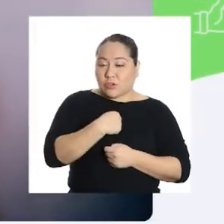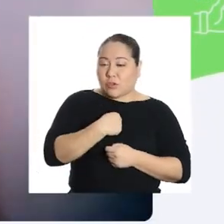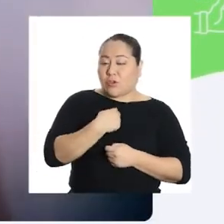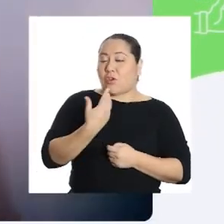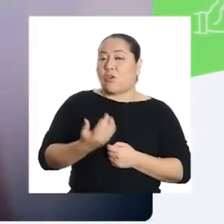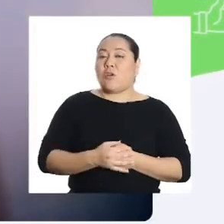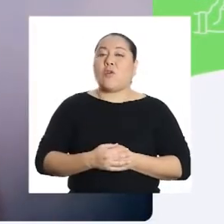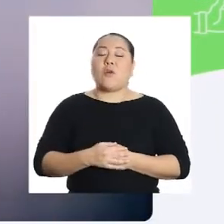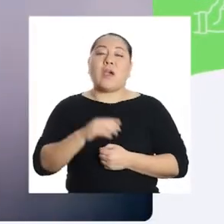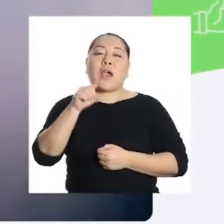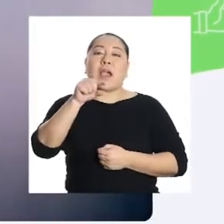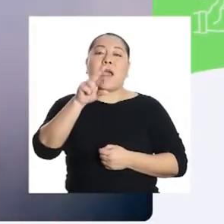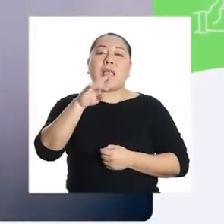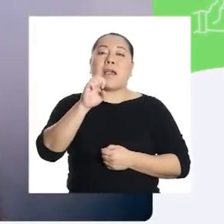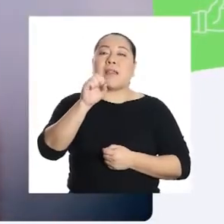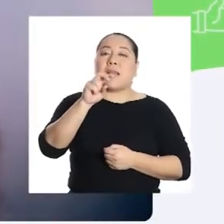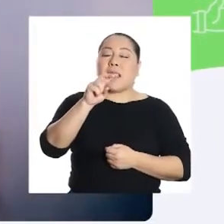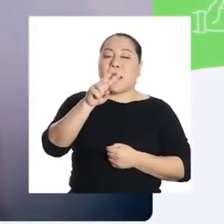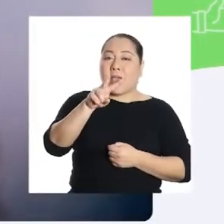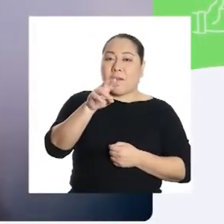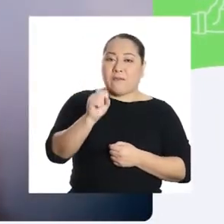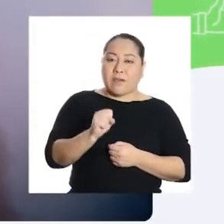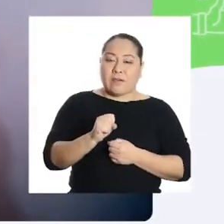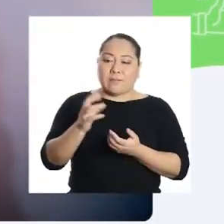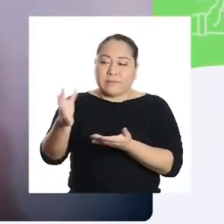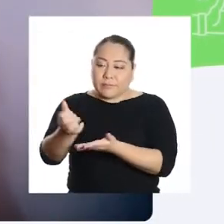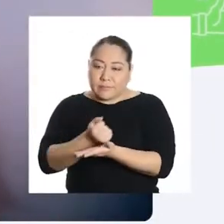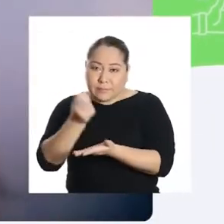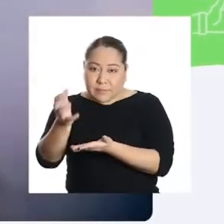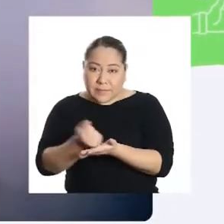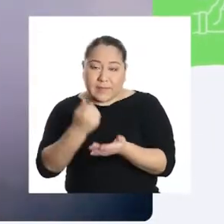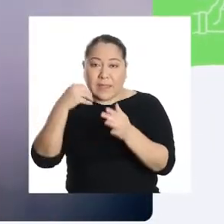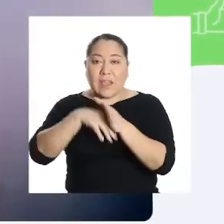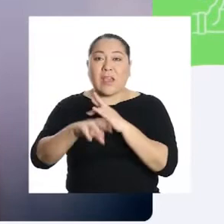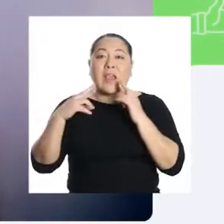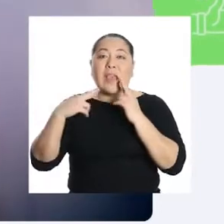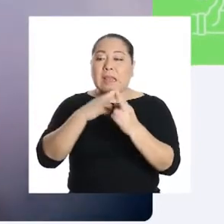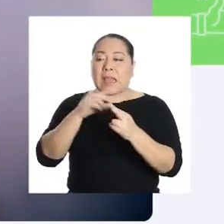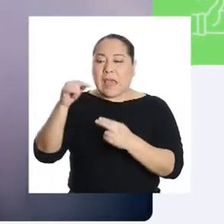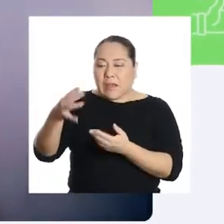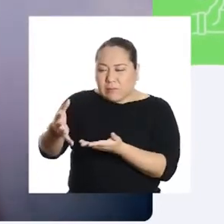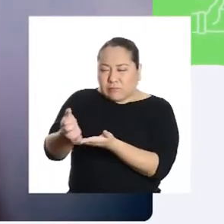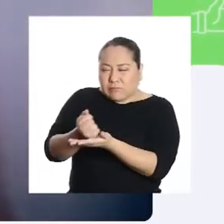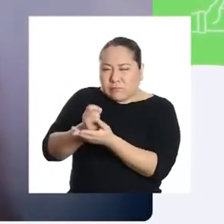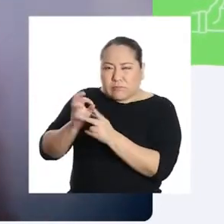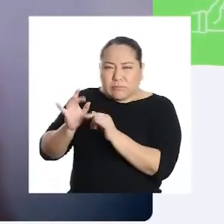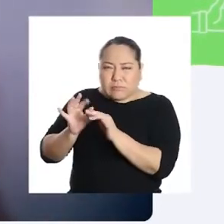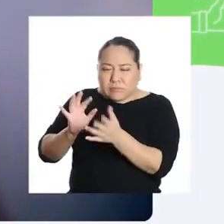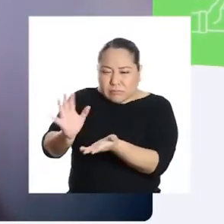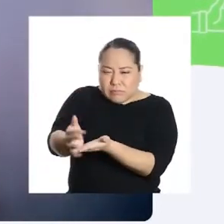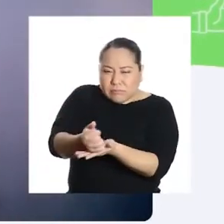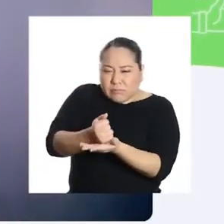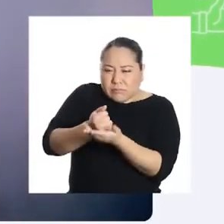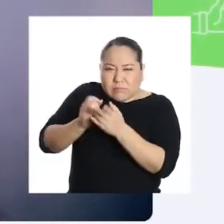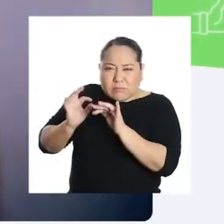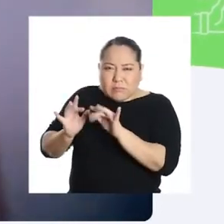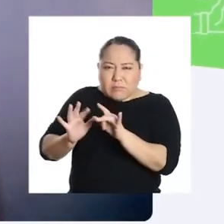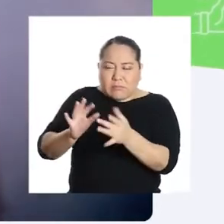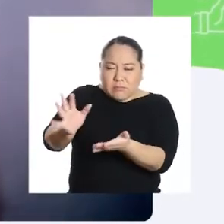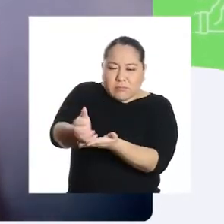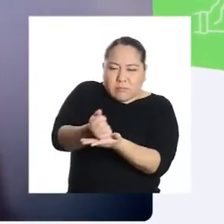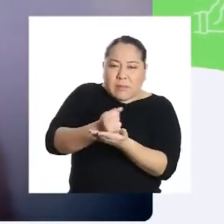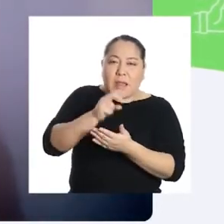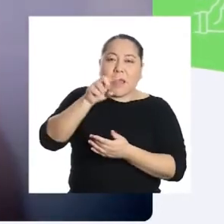Yo cuento con el acceso a la grava, que proviene de la extracción desde el lecho del río, en donde se concentra material arrastrado por el